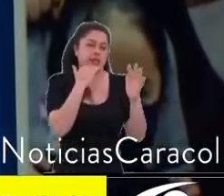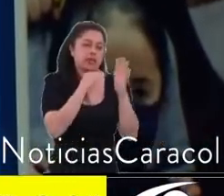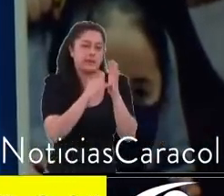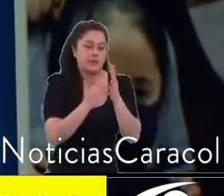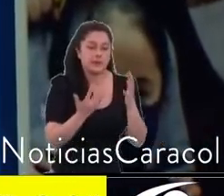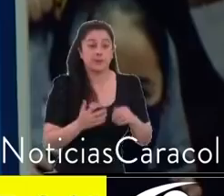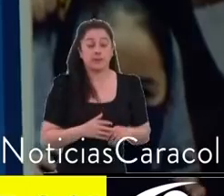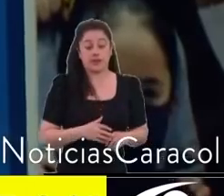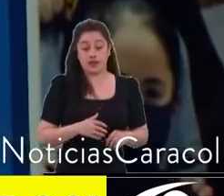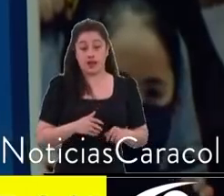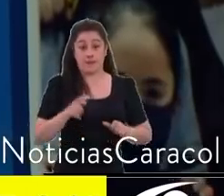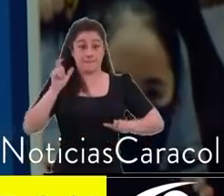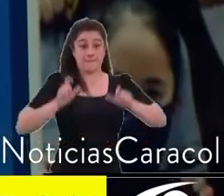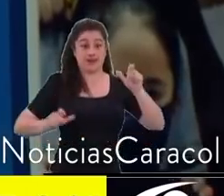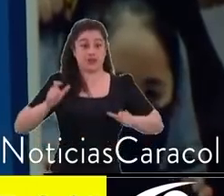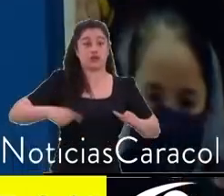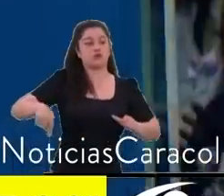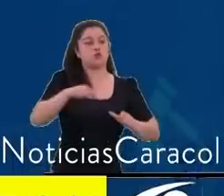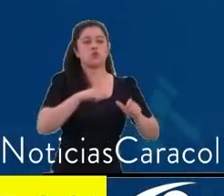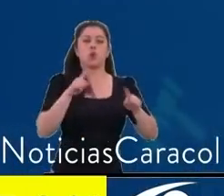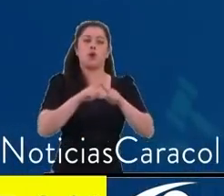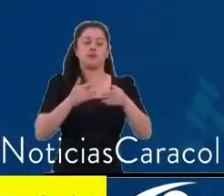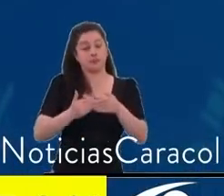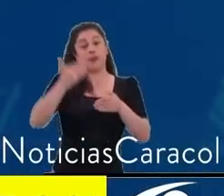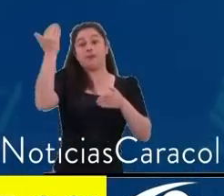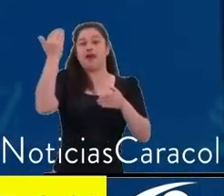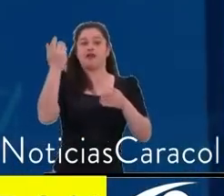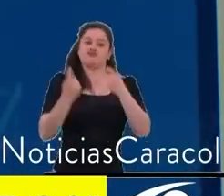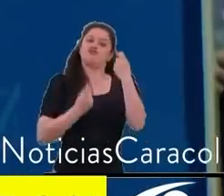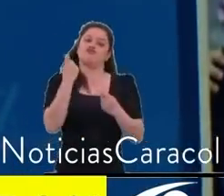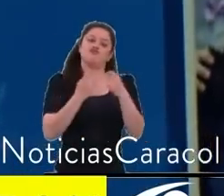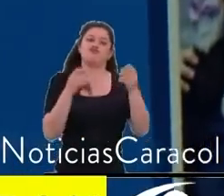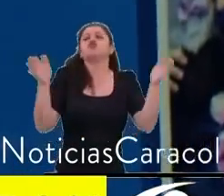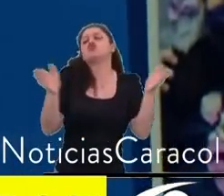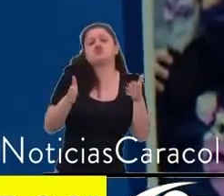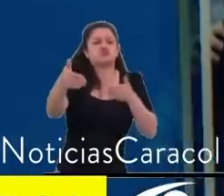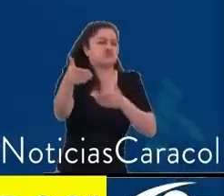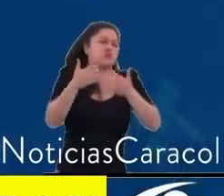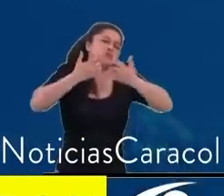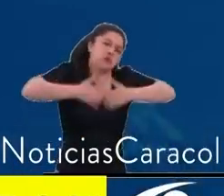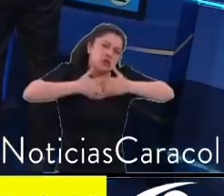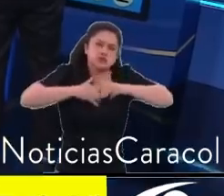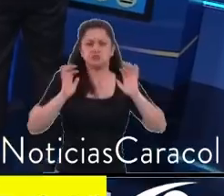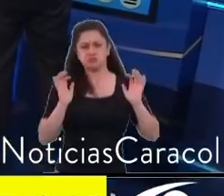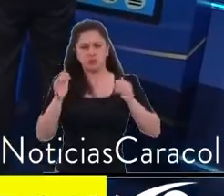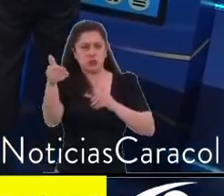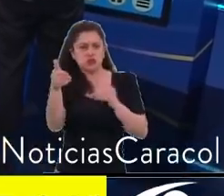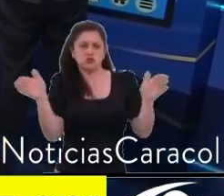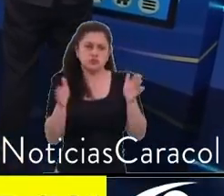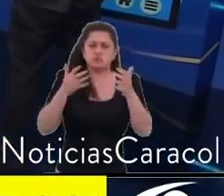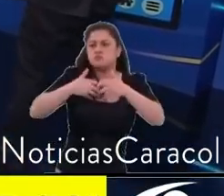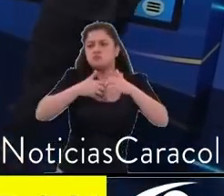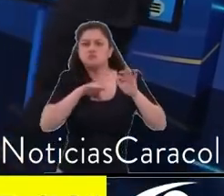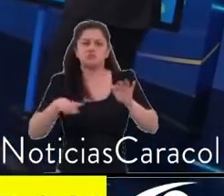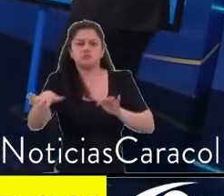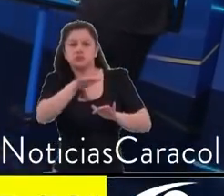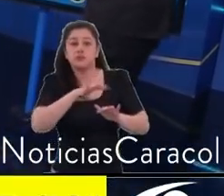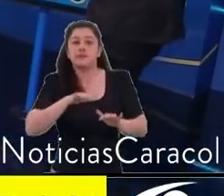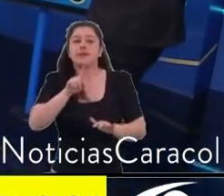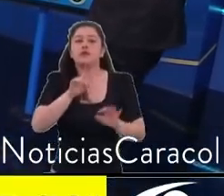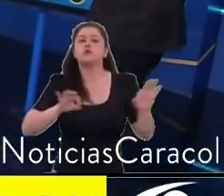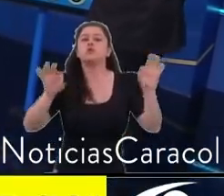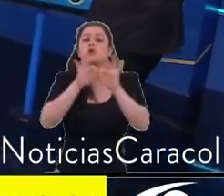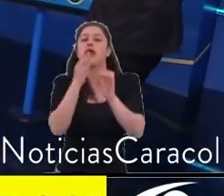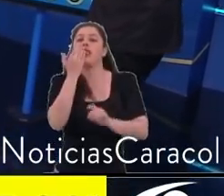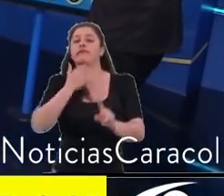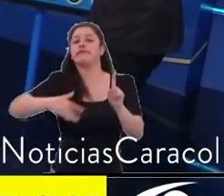empleo, no tiene el suelo protegido. Así como decidimos dónde van a estar las viviendas, necesitamos que los muebleros del 12 de octubre, los zapateros del